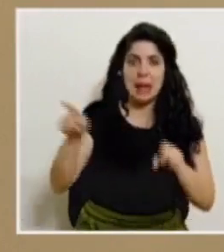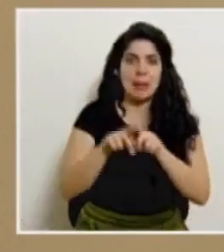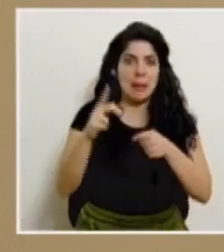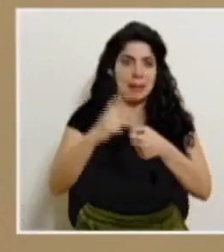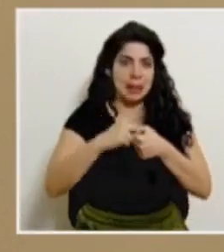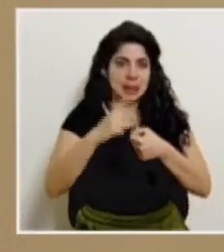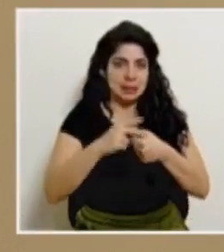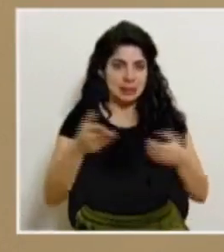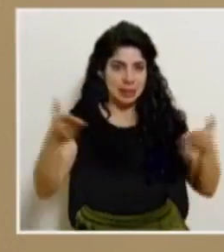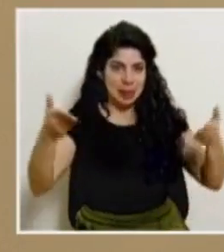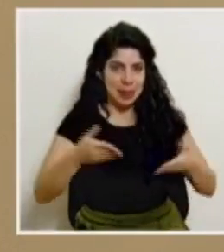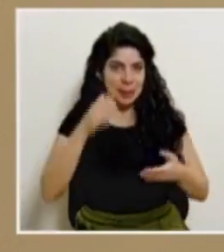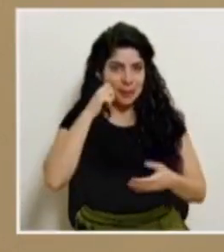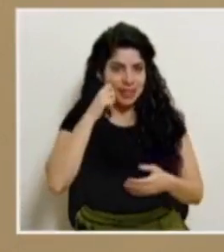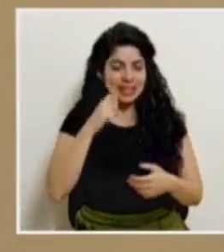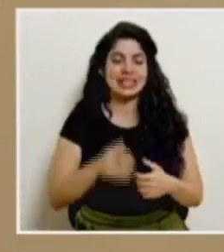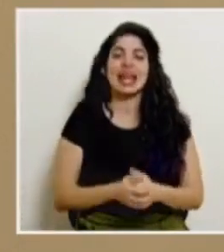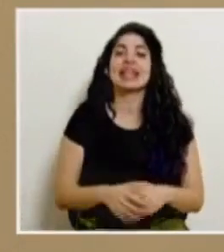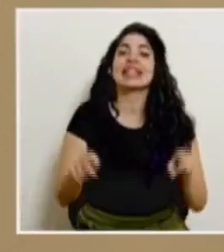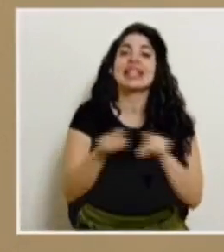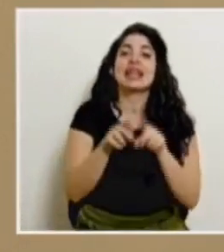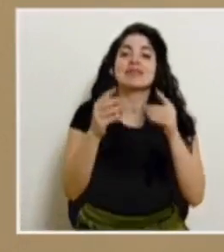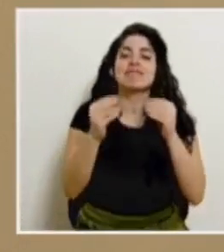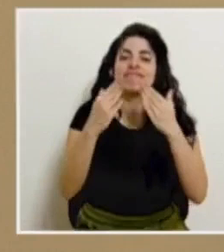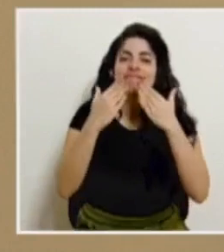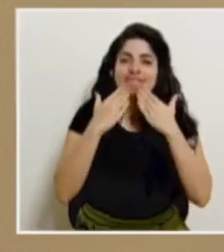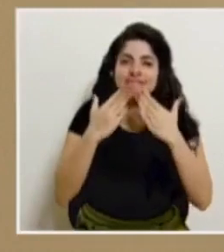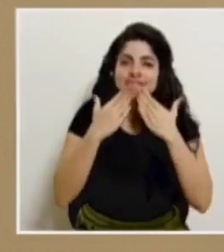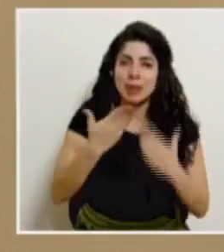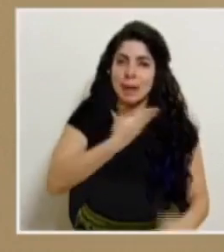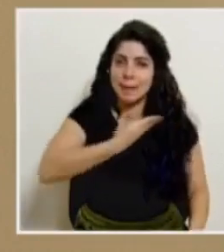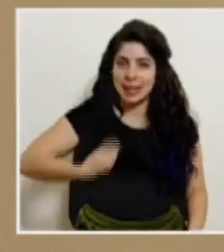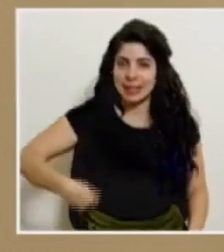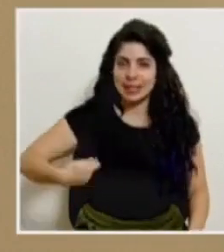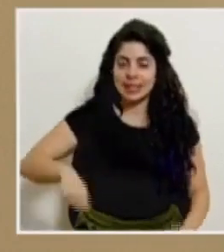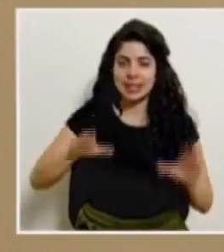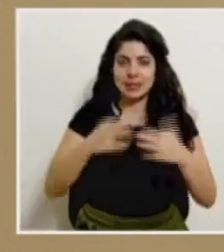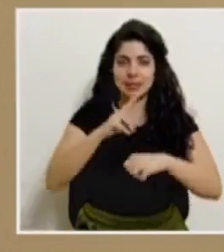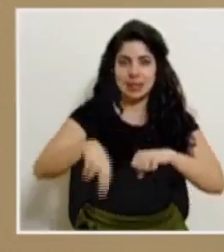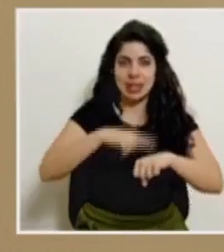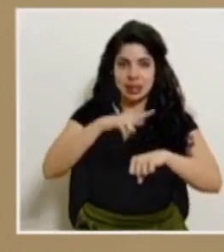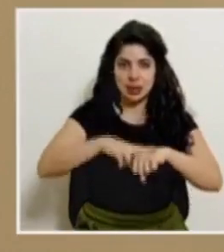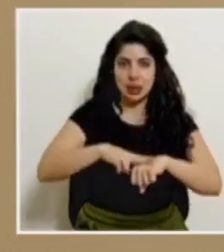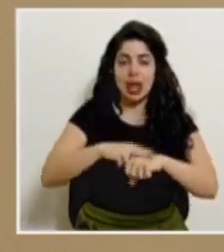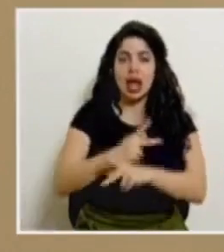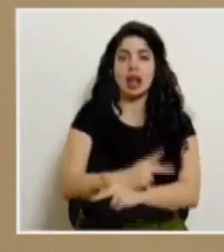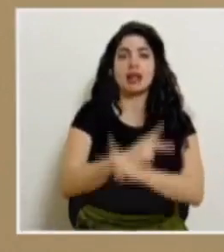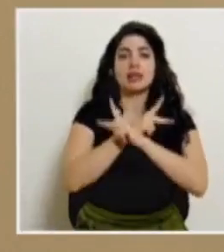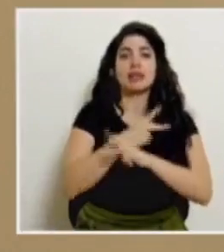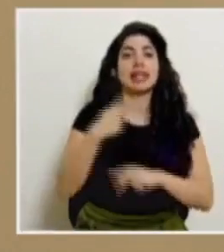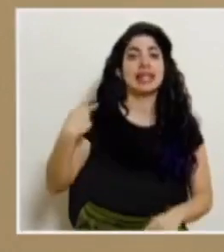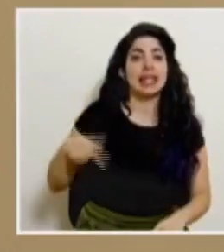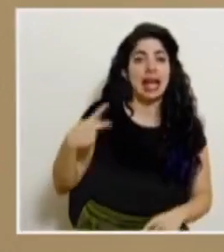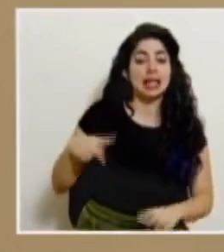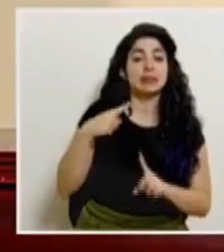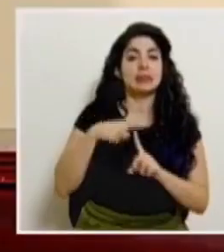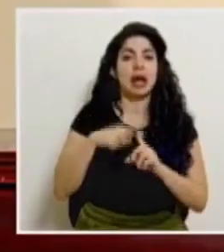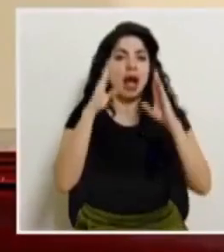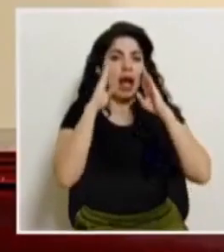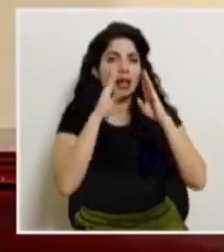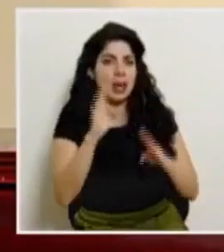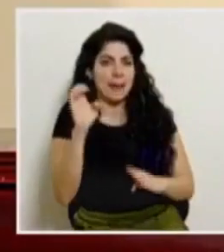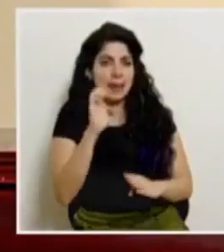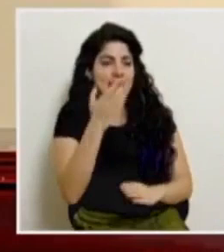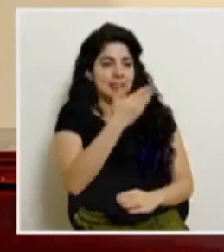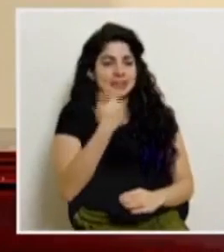participaron de manera presencial y también muchísimas gracias al presidente de la comisión nacional de prevención de riesgos y atención de